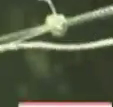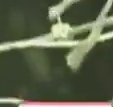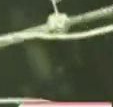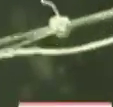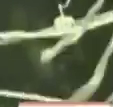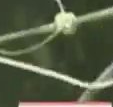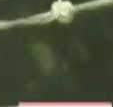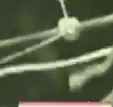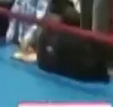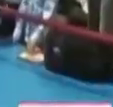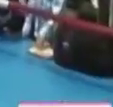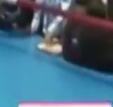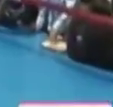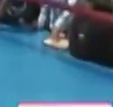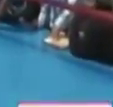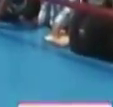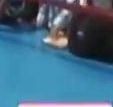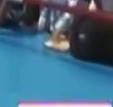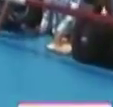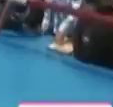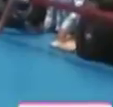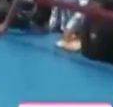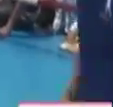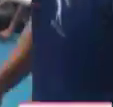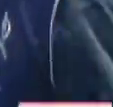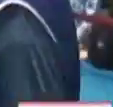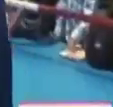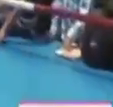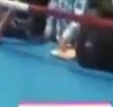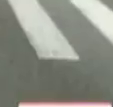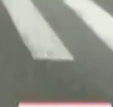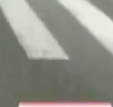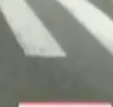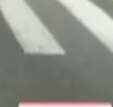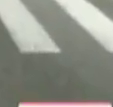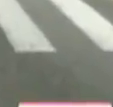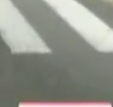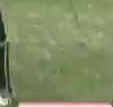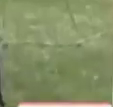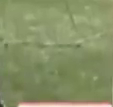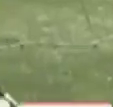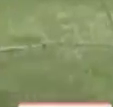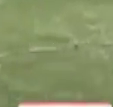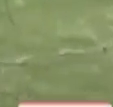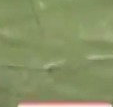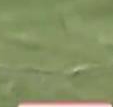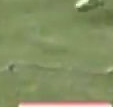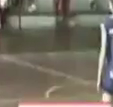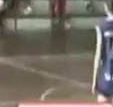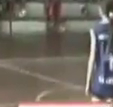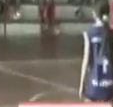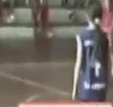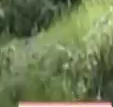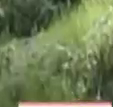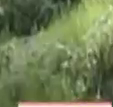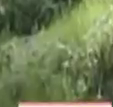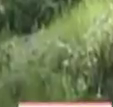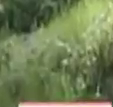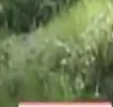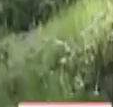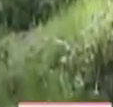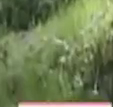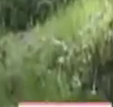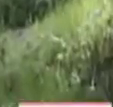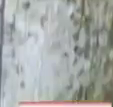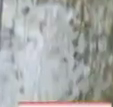y la recreación también toman las calles y los espacios destinados para tal fin El atletismo, fútbol campo, voleibol Así